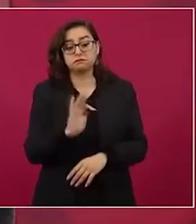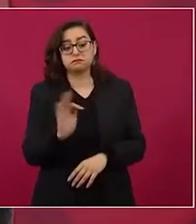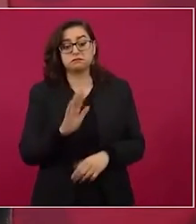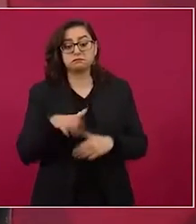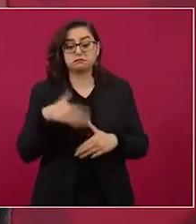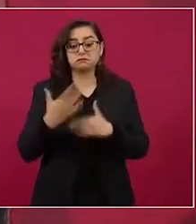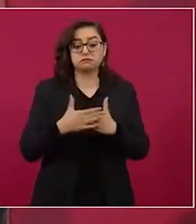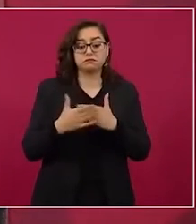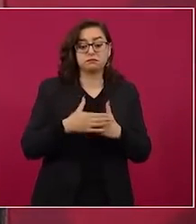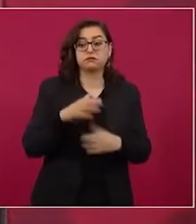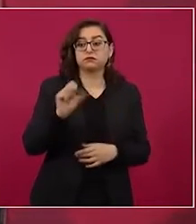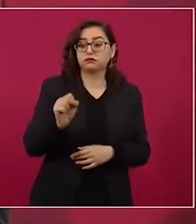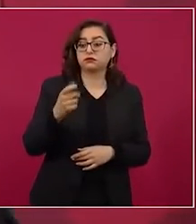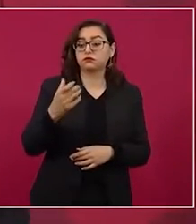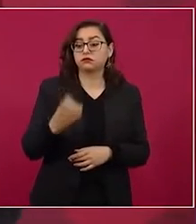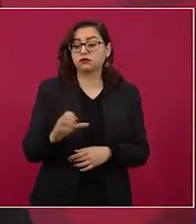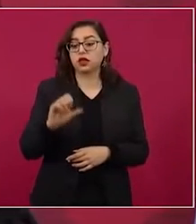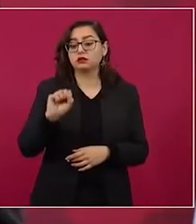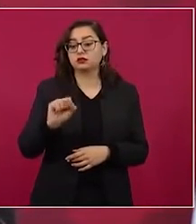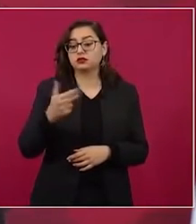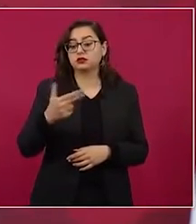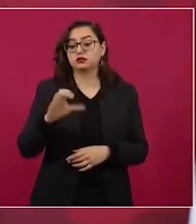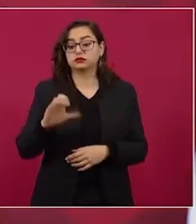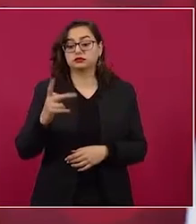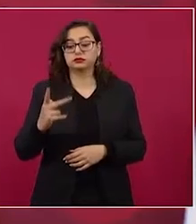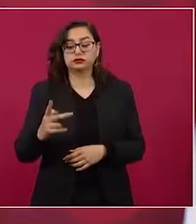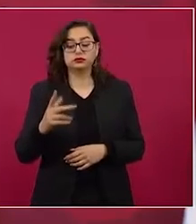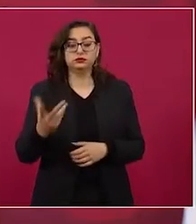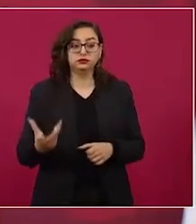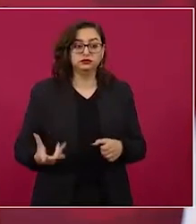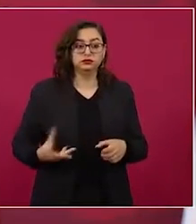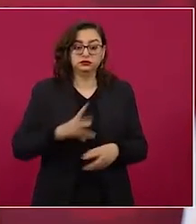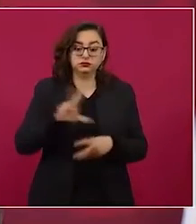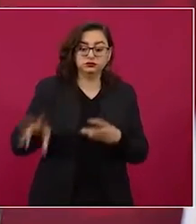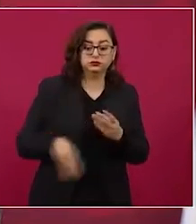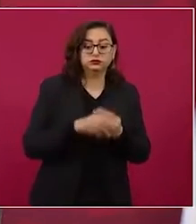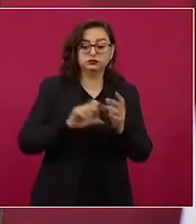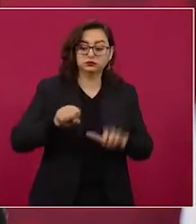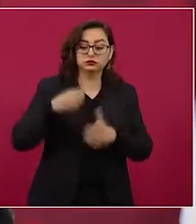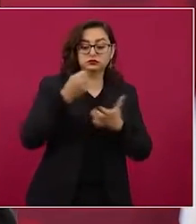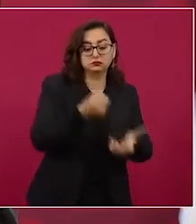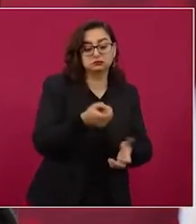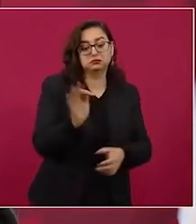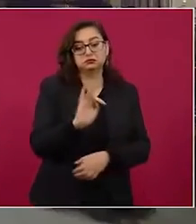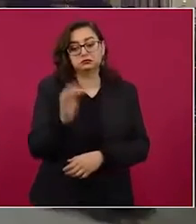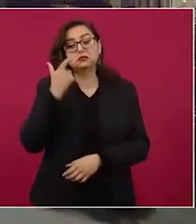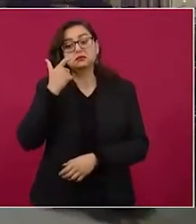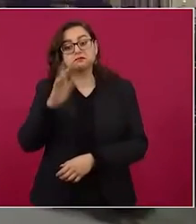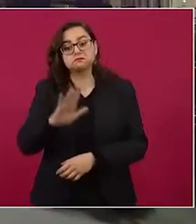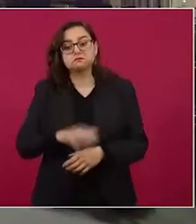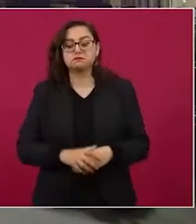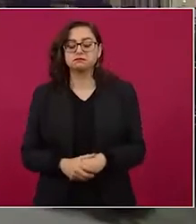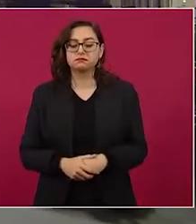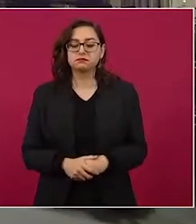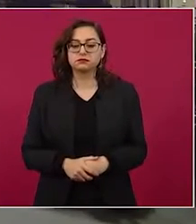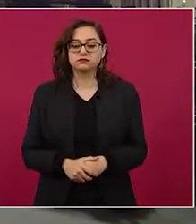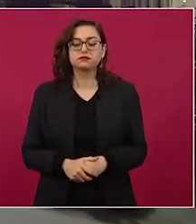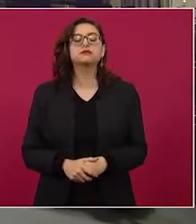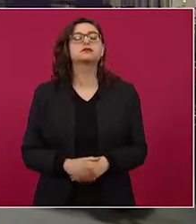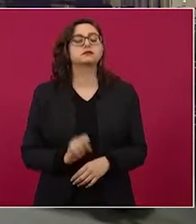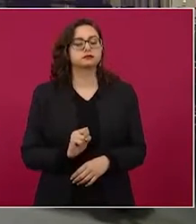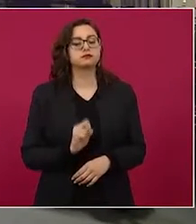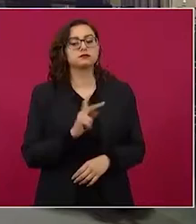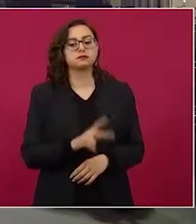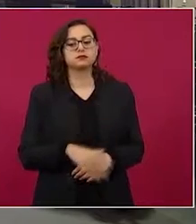en la posibilidad de que se le pudieran destinar recursos adicionales. Y en esta, su